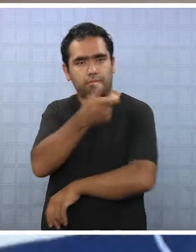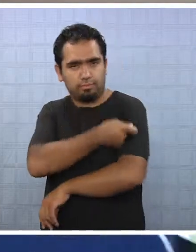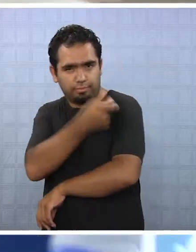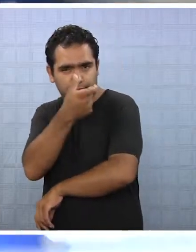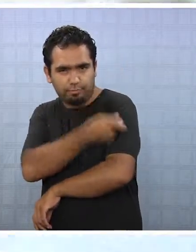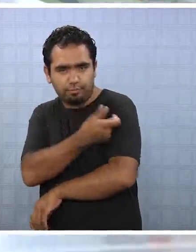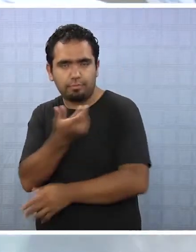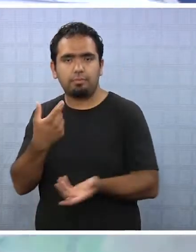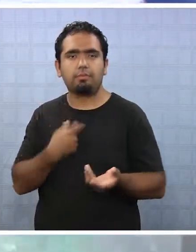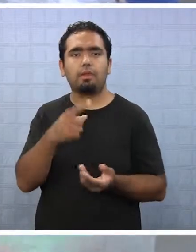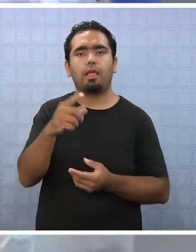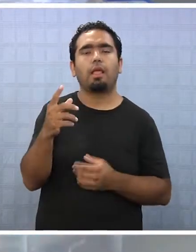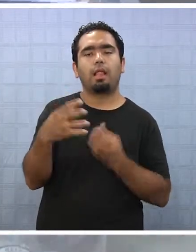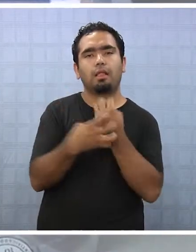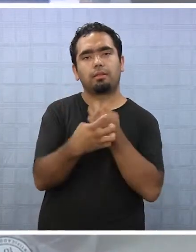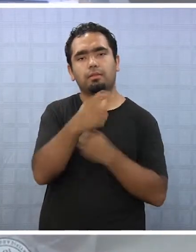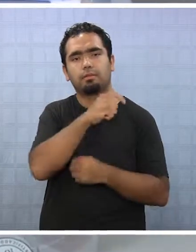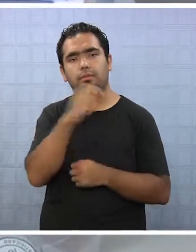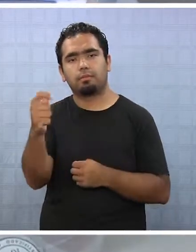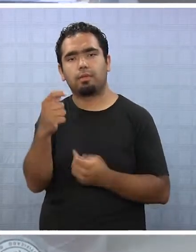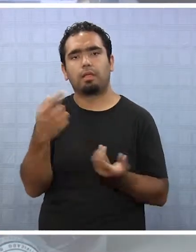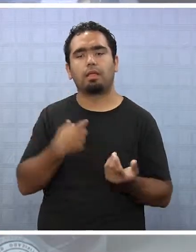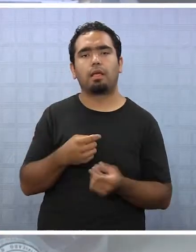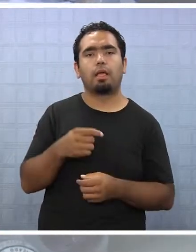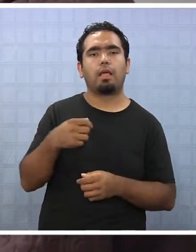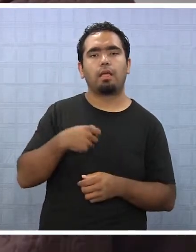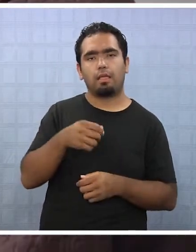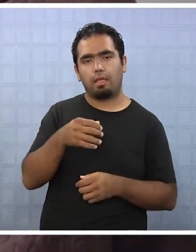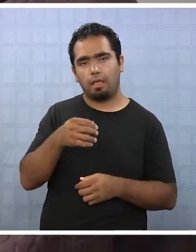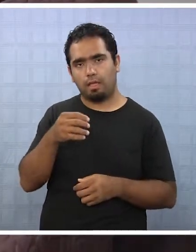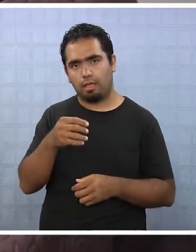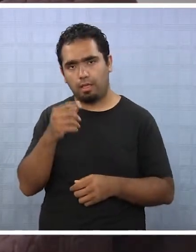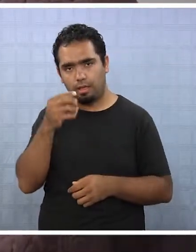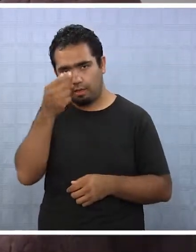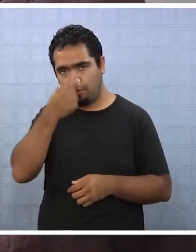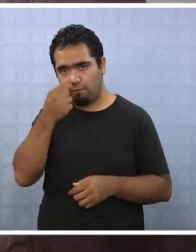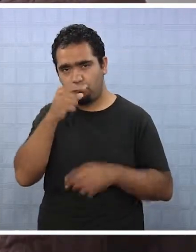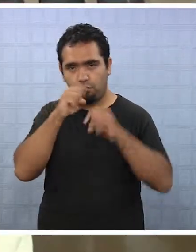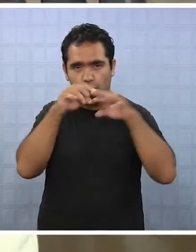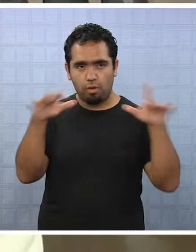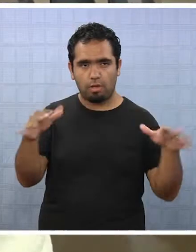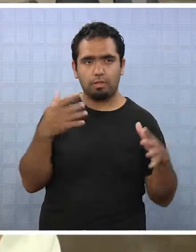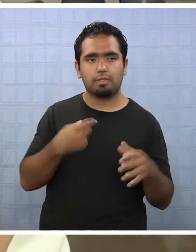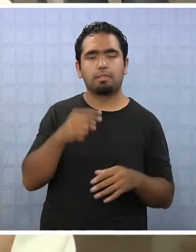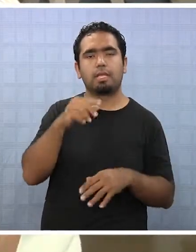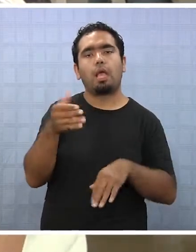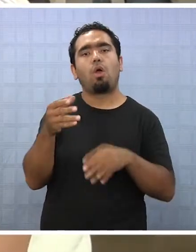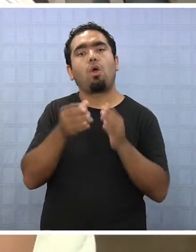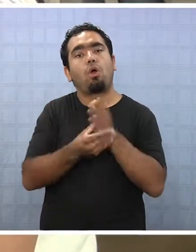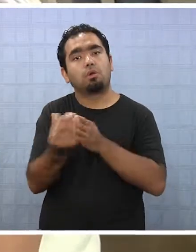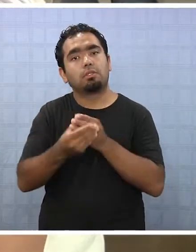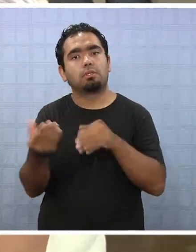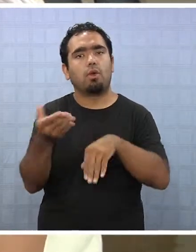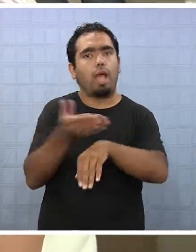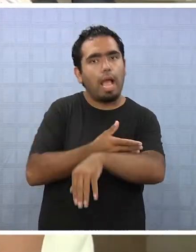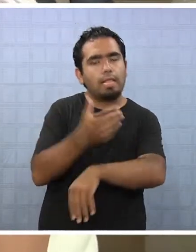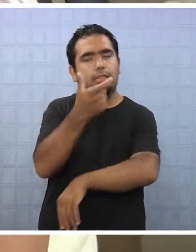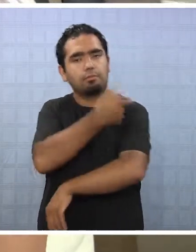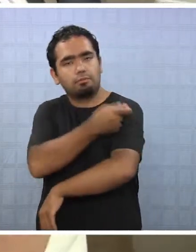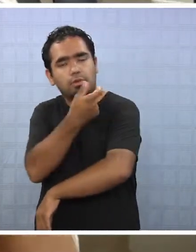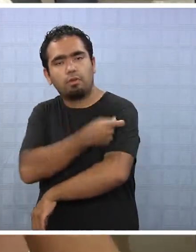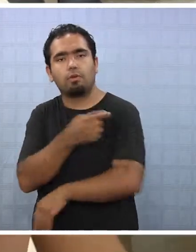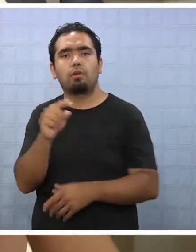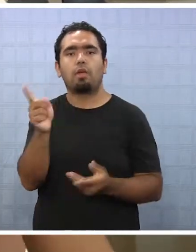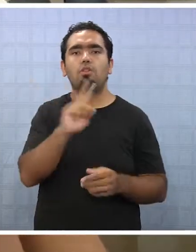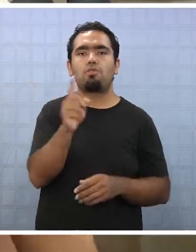de la autoridad es a que los grupos en riesgo asuman el compromiso de vacunarse para no repetir el brote epidémico del 2013, que dejó 12